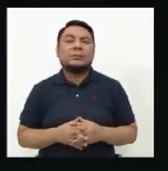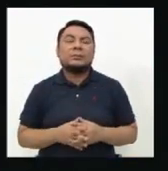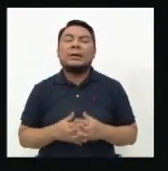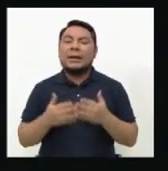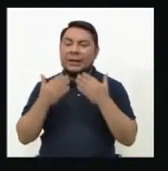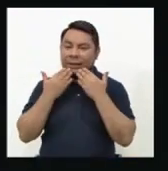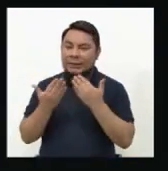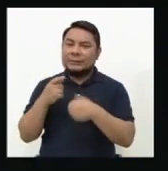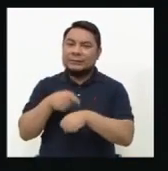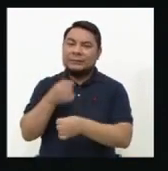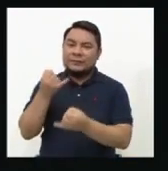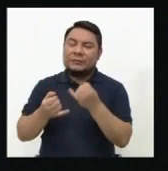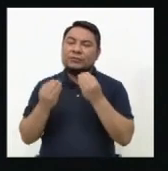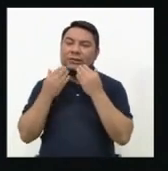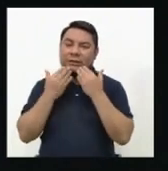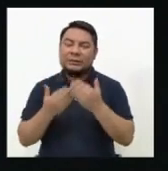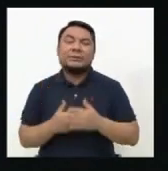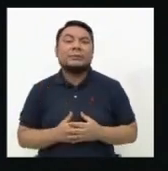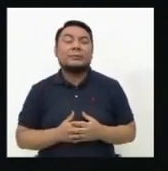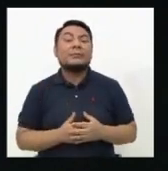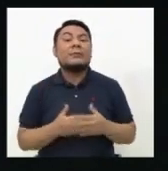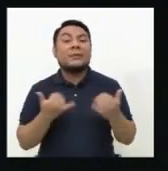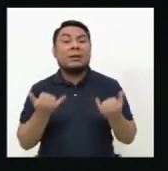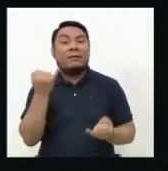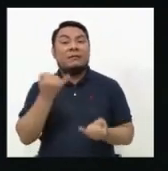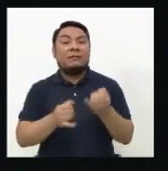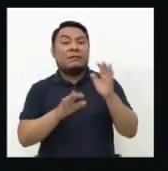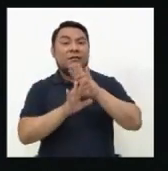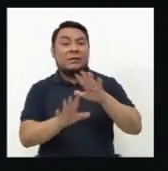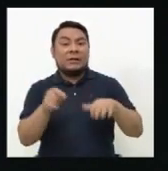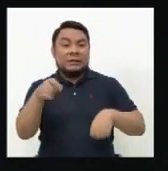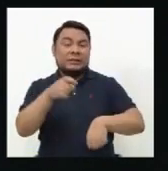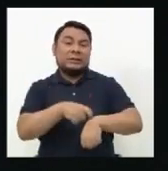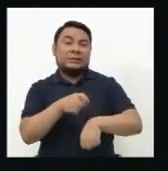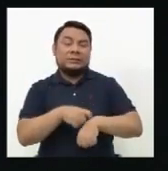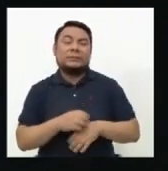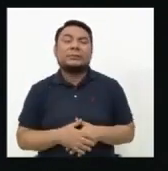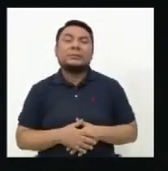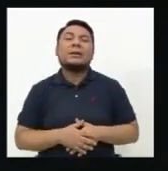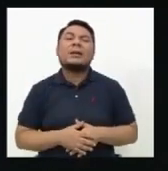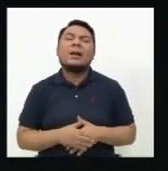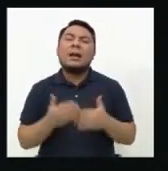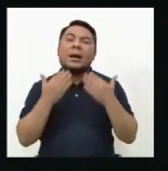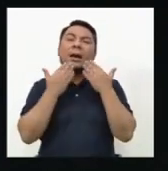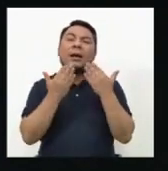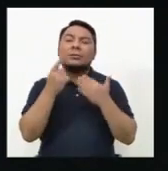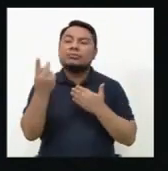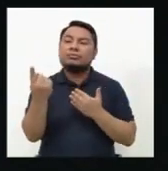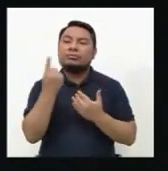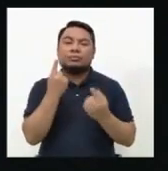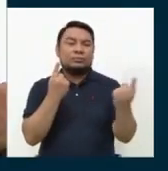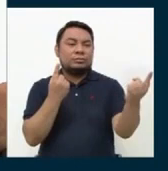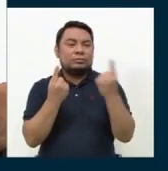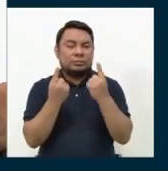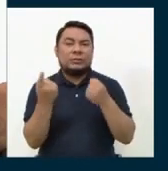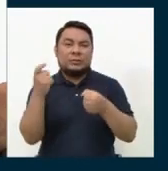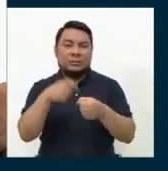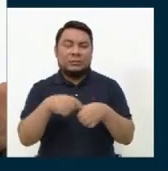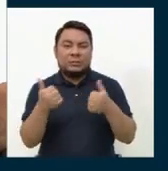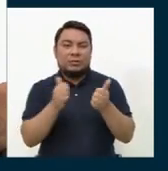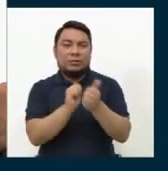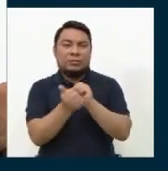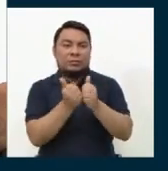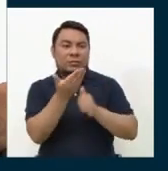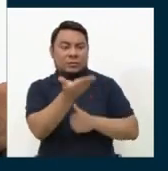Tiempo, candidato. Muchas gracias. Hemos llegado al final de este espacio. Agradecemos por su participación a los candidatos